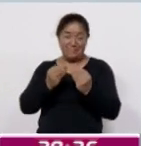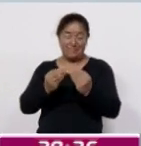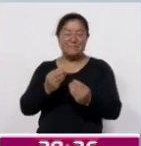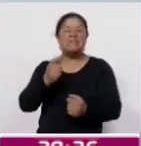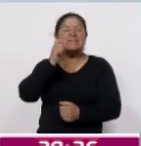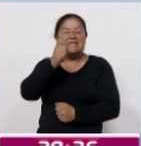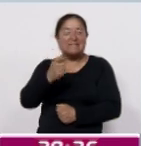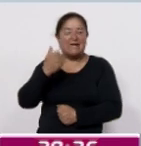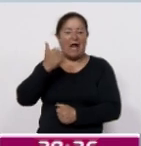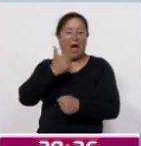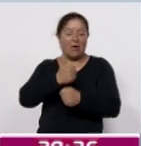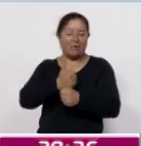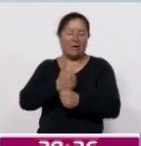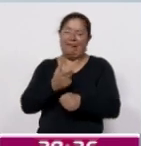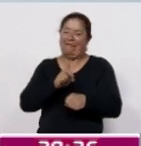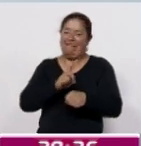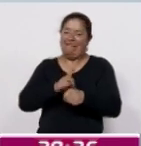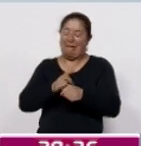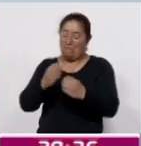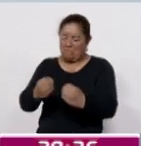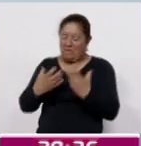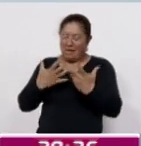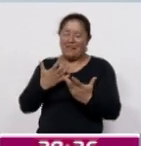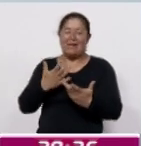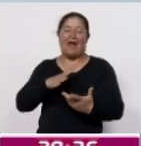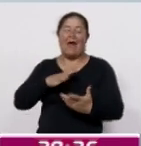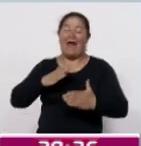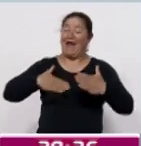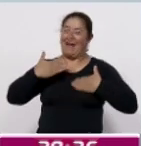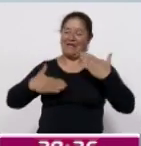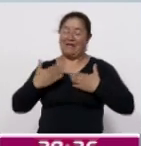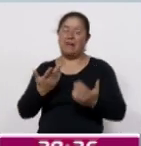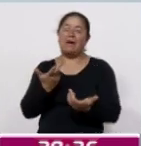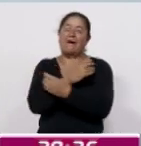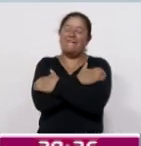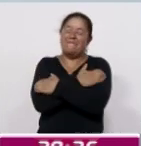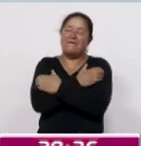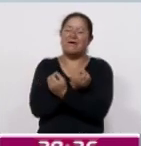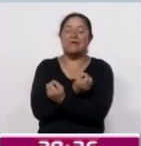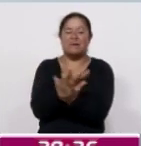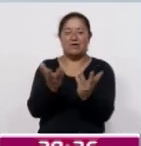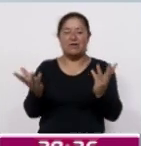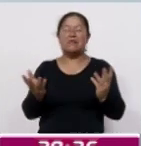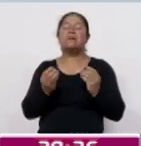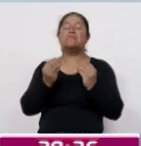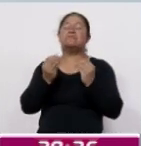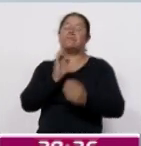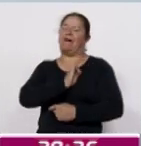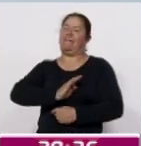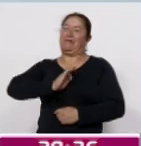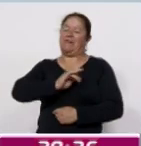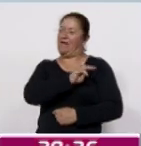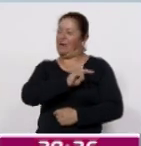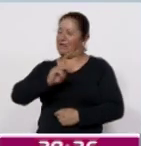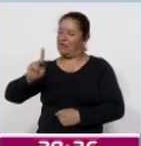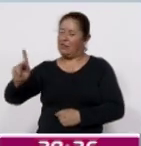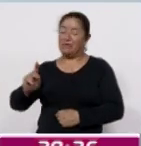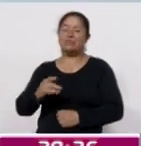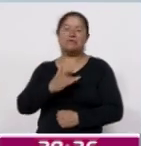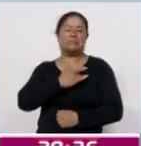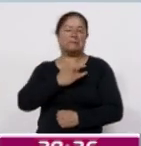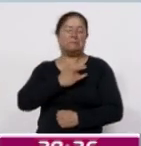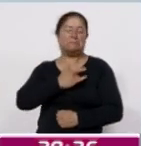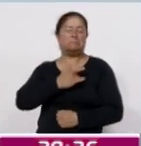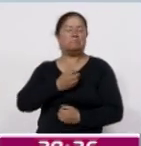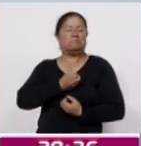abuelos nos da todos los días una enorme, enorme alegría. Les mando un fuerte abrazo. Muchas felicidades a todos con todo